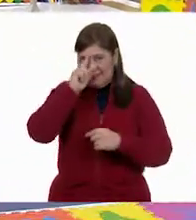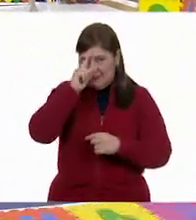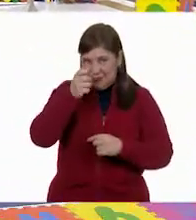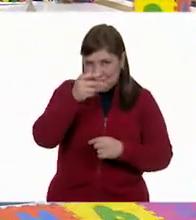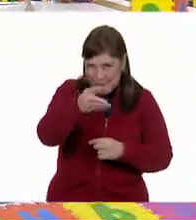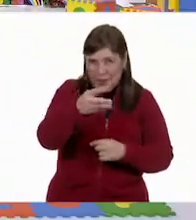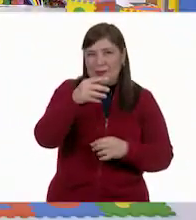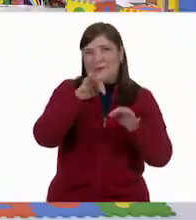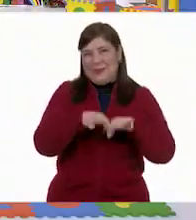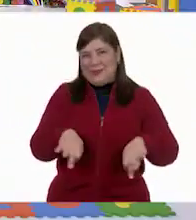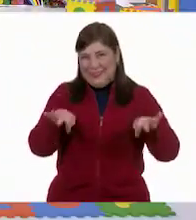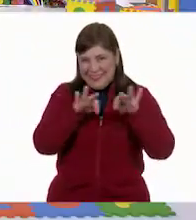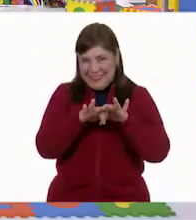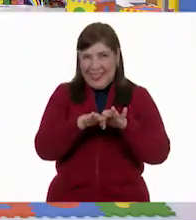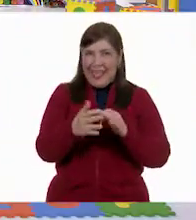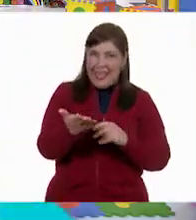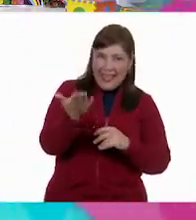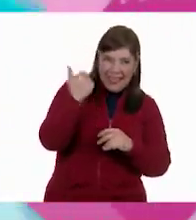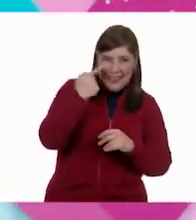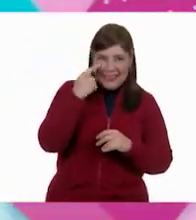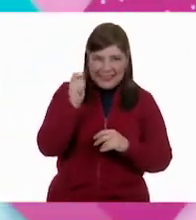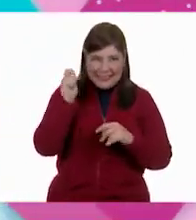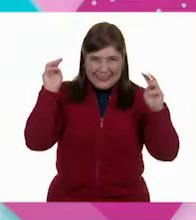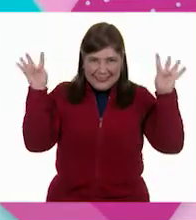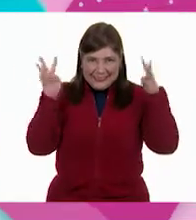que darnos. Así que vamos contigo, Ajo Listo.